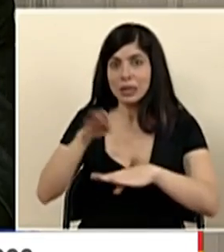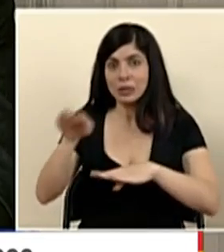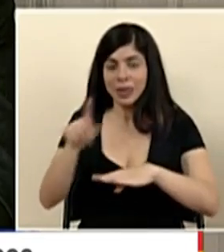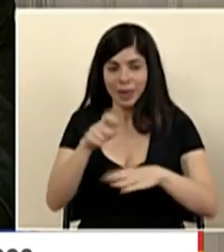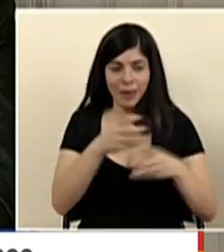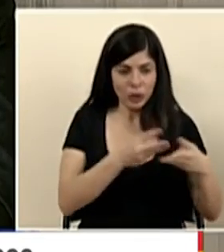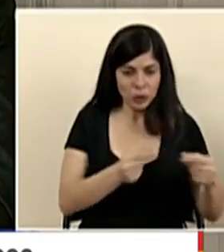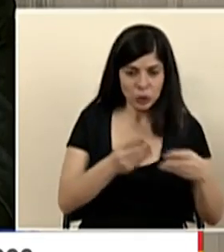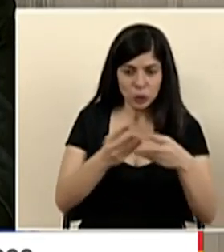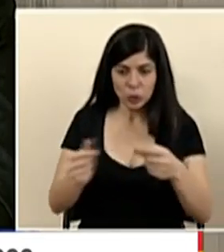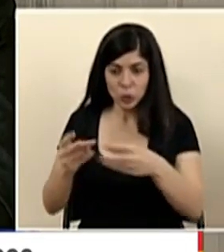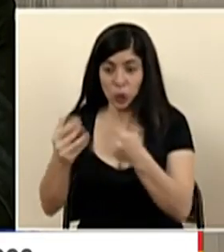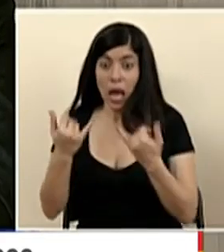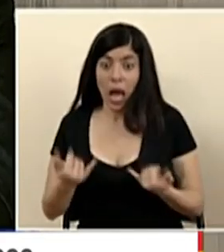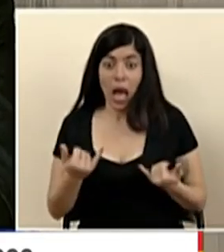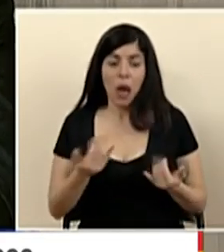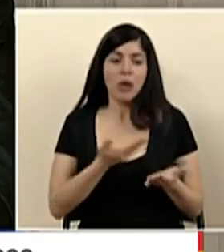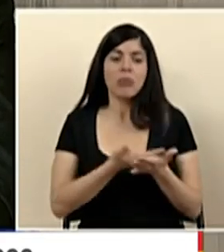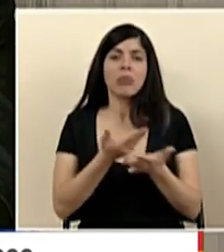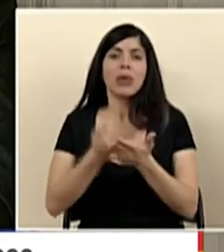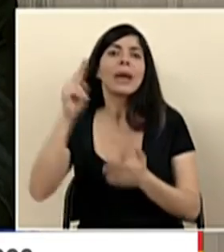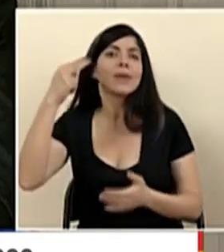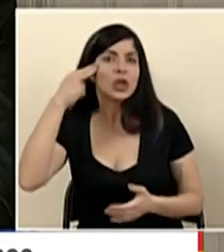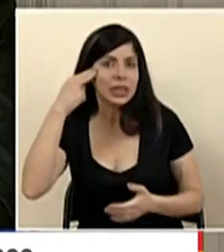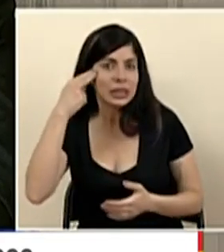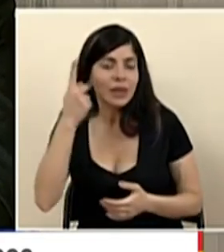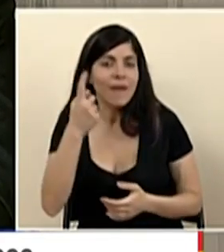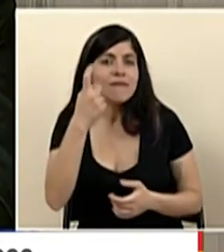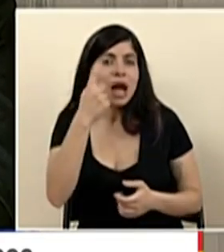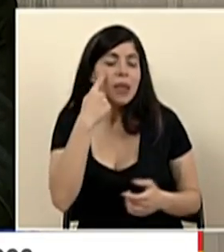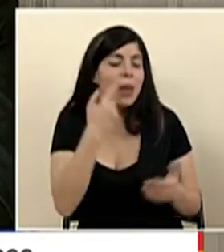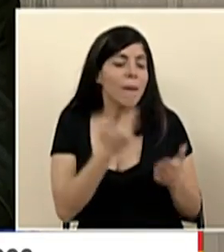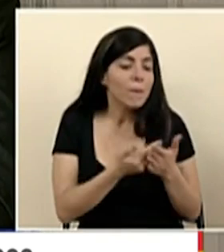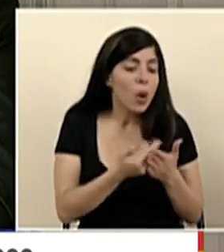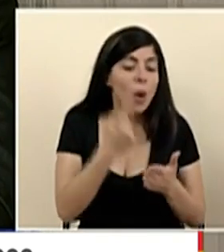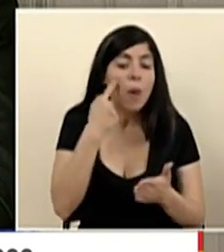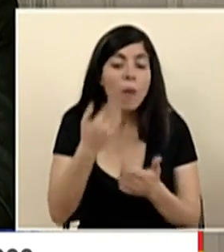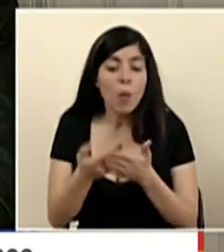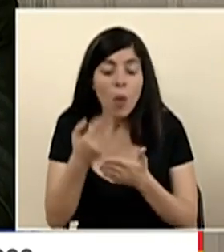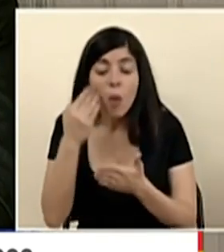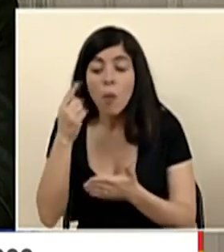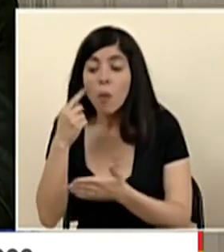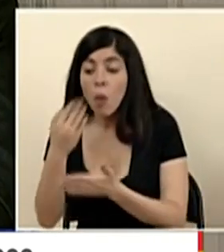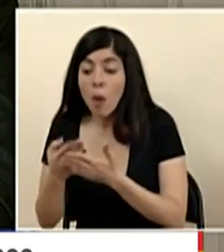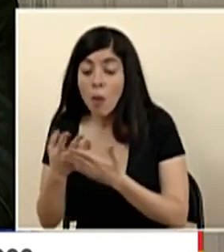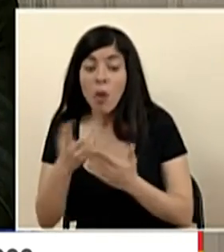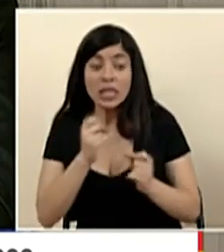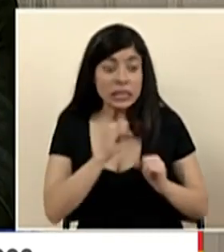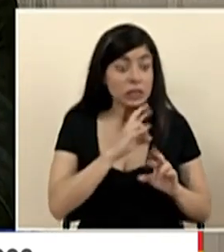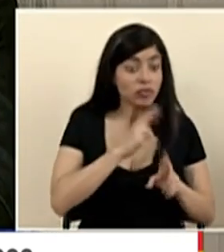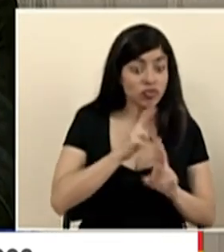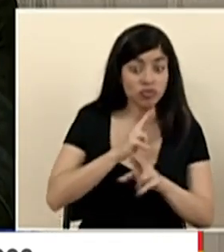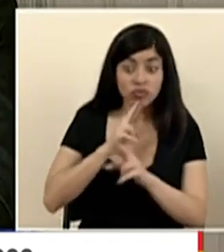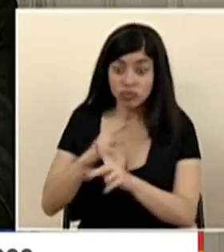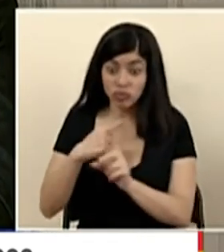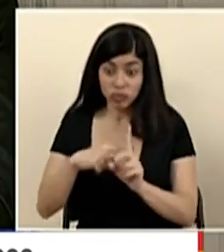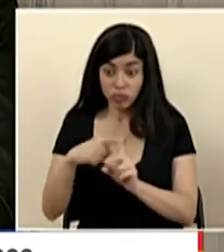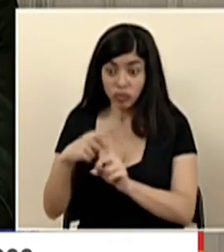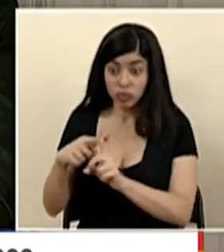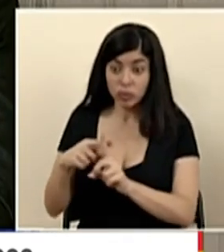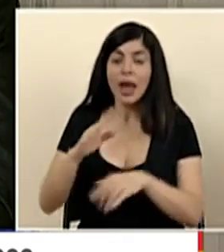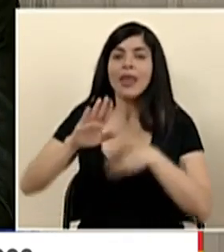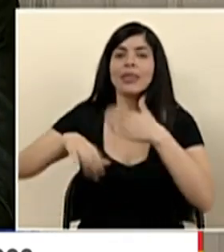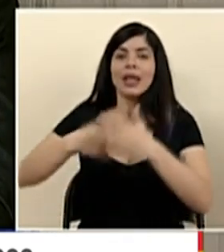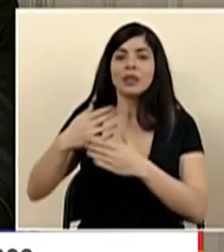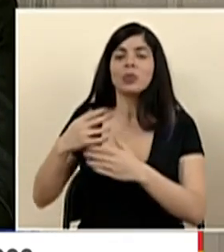trabajamos sobre hipótesis primero hay que probarlas y una vez cuando tengamos resultados positivos de ellas hay que seguir varios